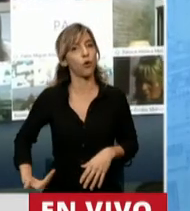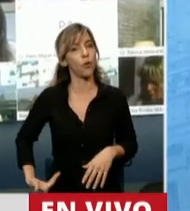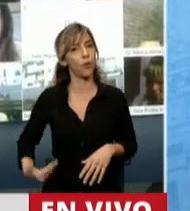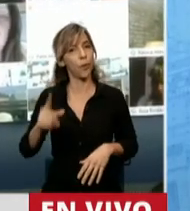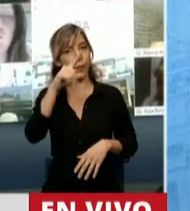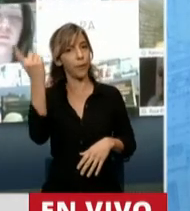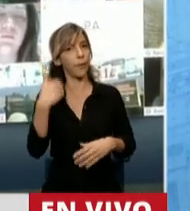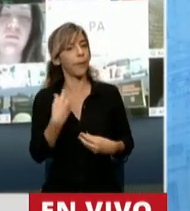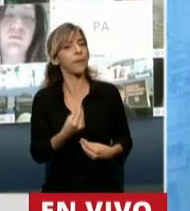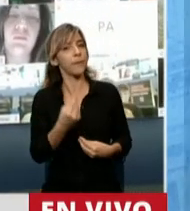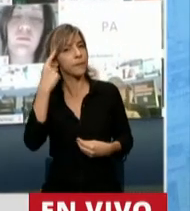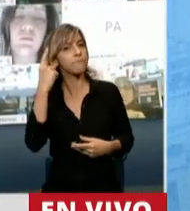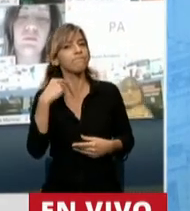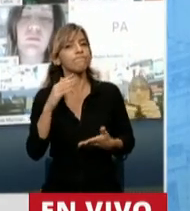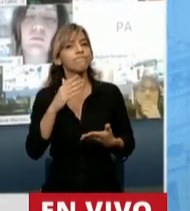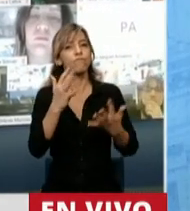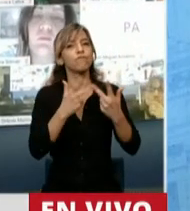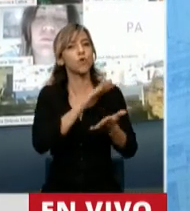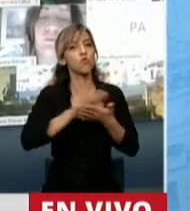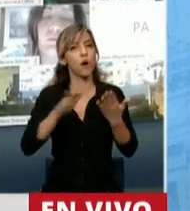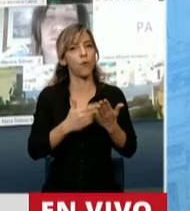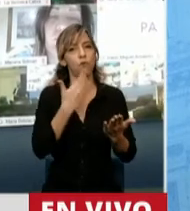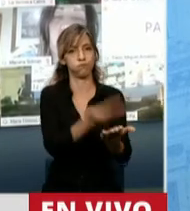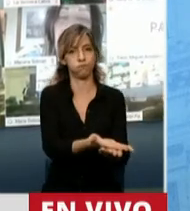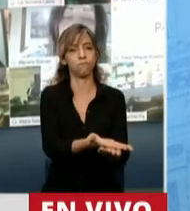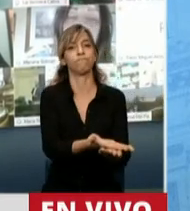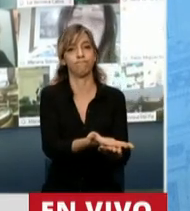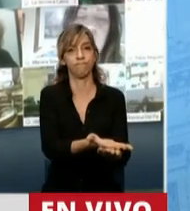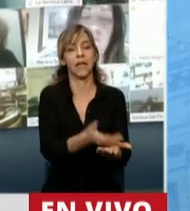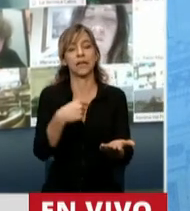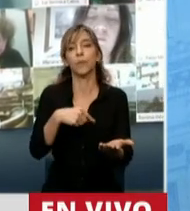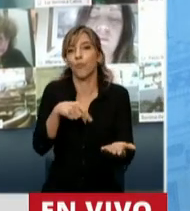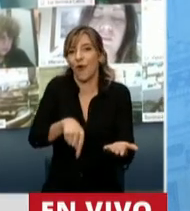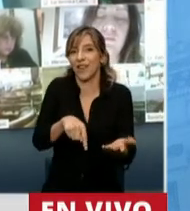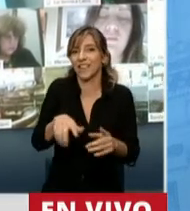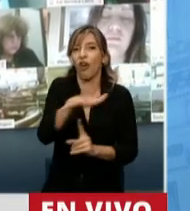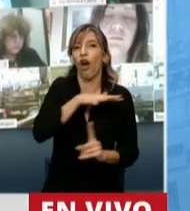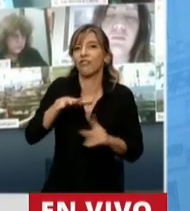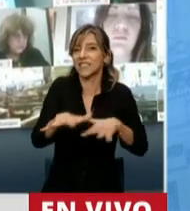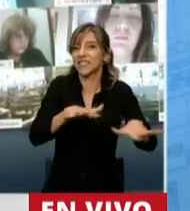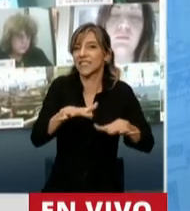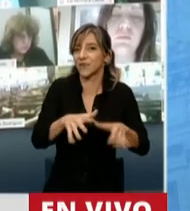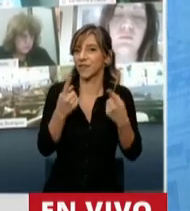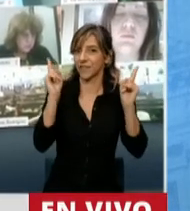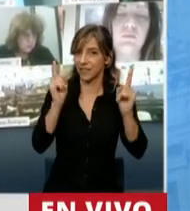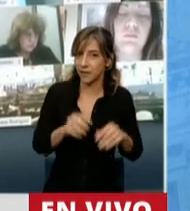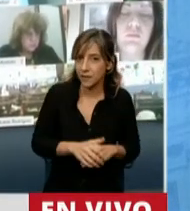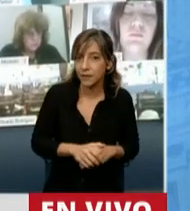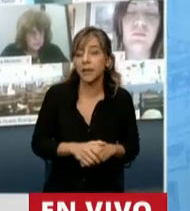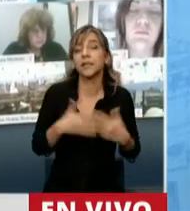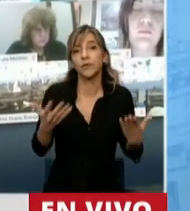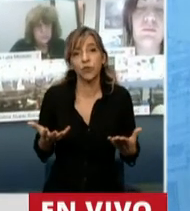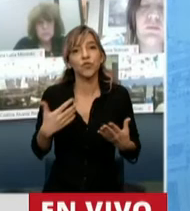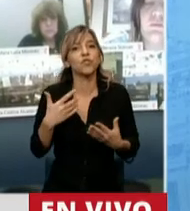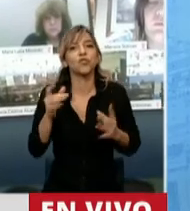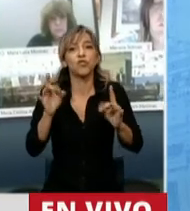mirada, manda un nuevo proyecto necesario para el momento que estamos viviendo. Y esto ya no comprendía solamente